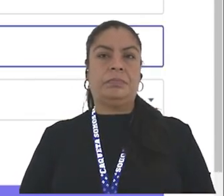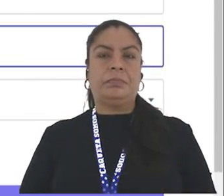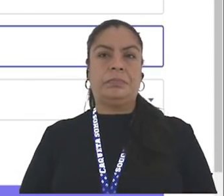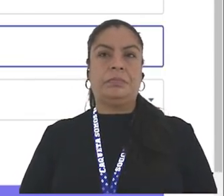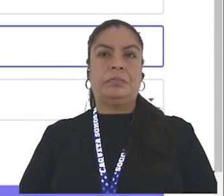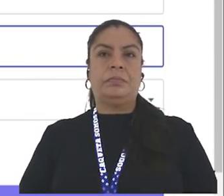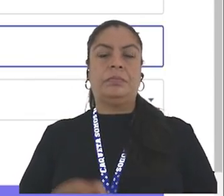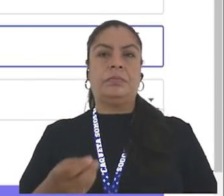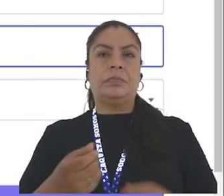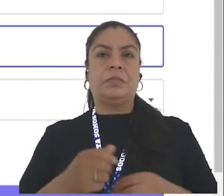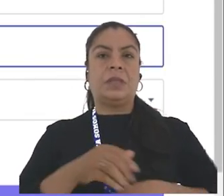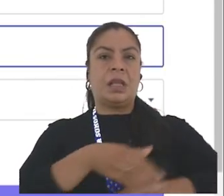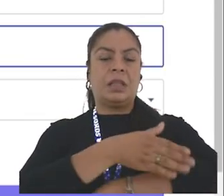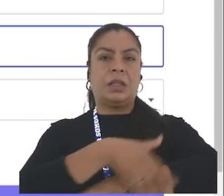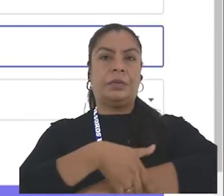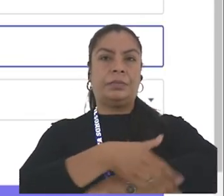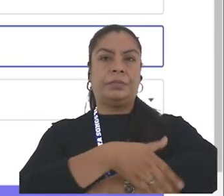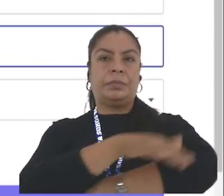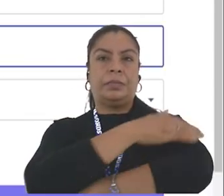Digitamos nuestra dirección,